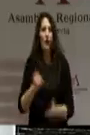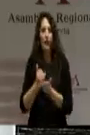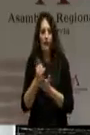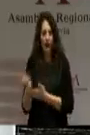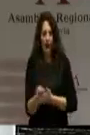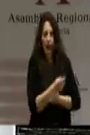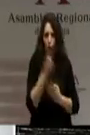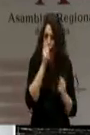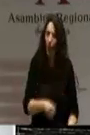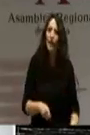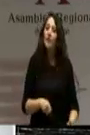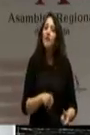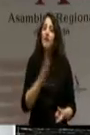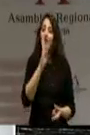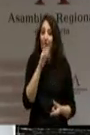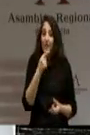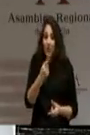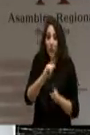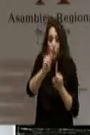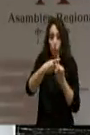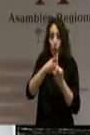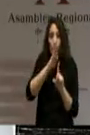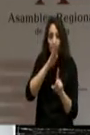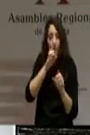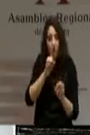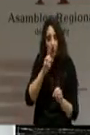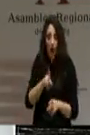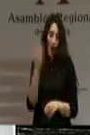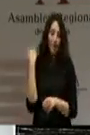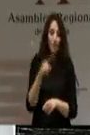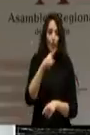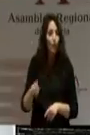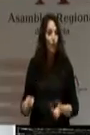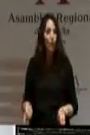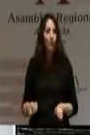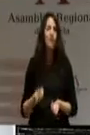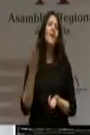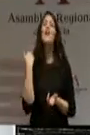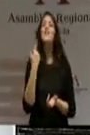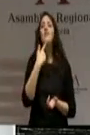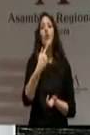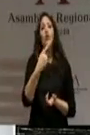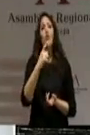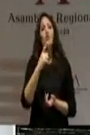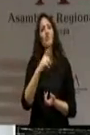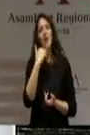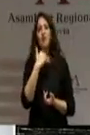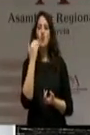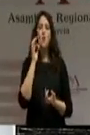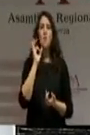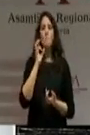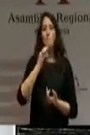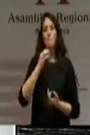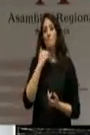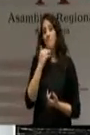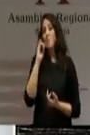que esa, dice usted, es la solución. Y, además, perdóneme que le diga, señor Garre, pero no dijo verdad diciendo que las del ministerio están